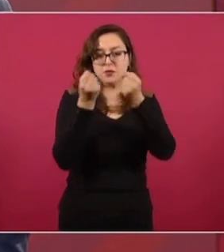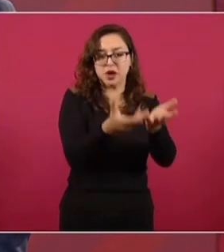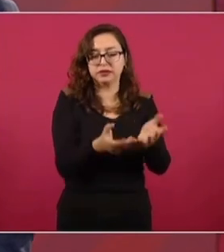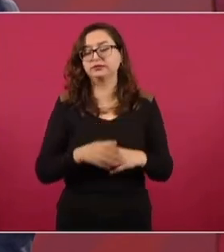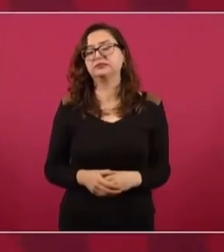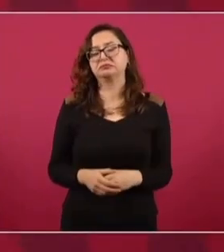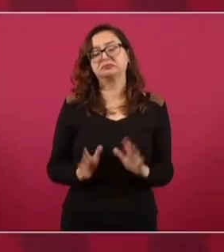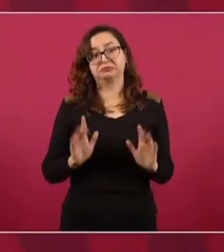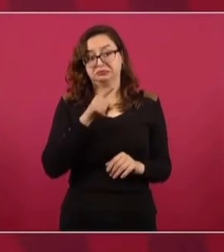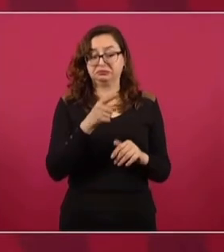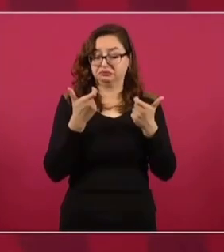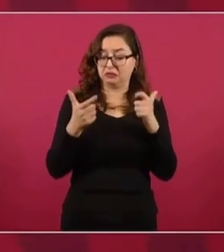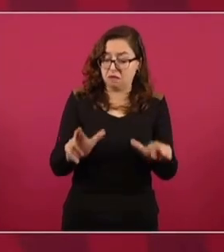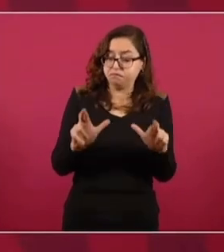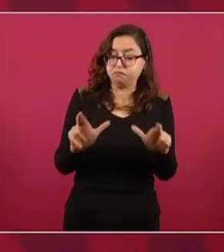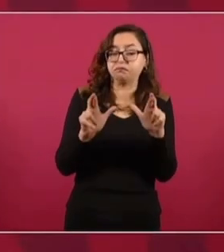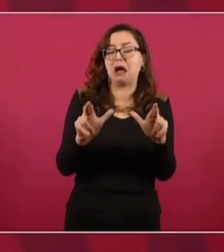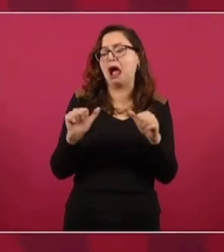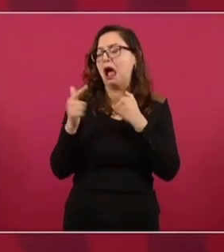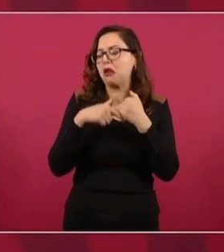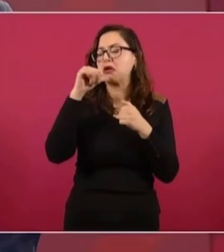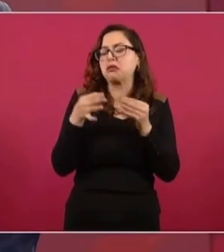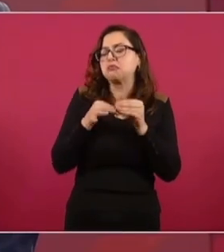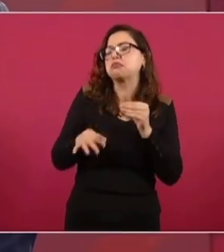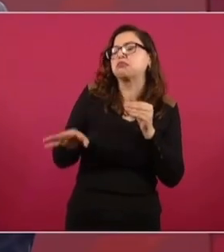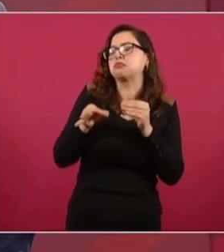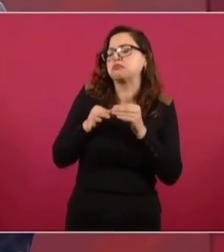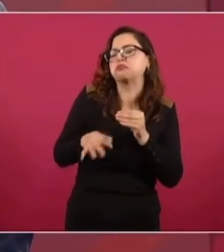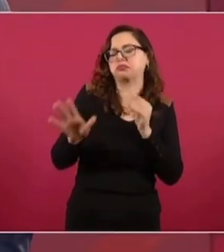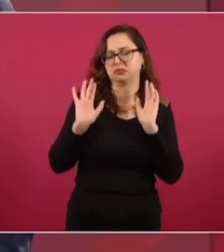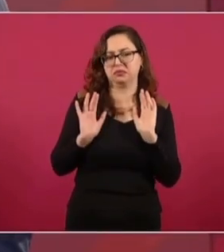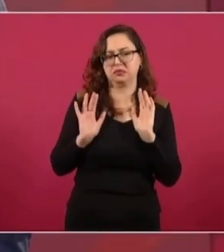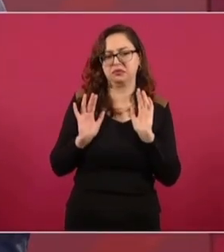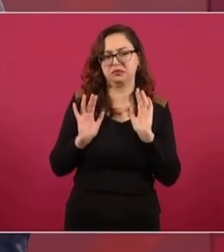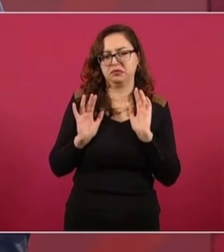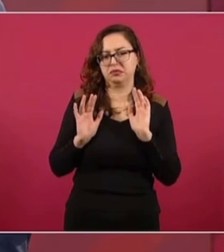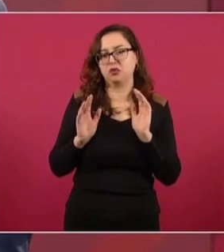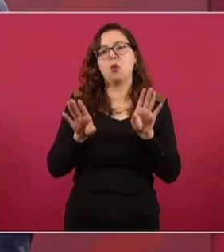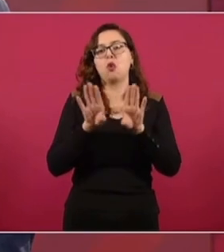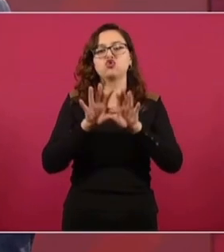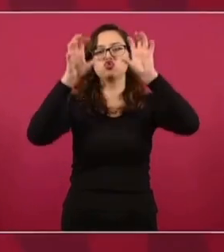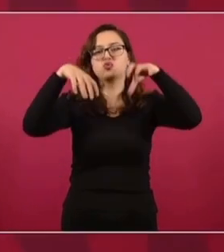de que si llovía fuerte de arriba, goteaba abajo, salpicaba.